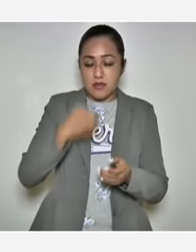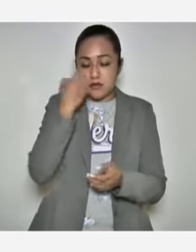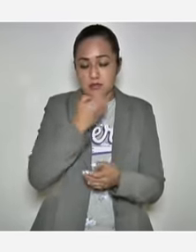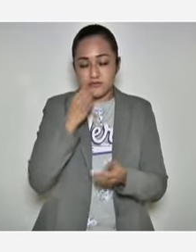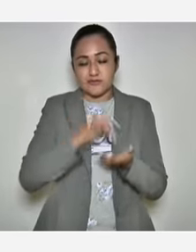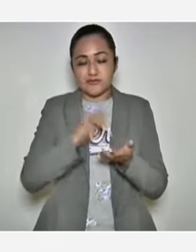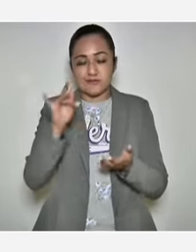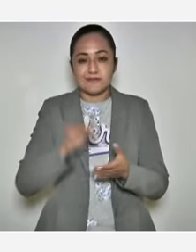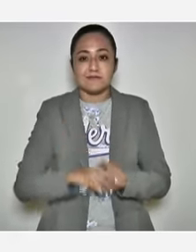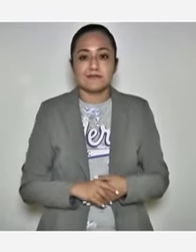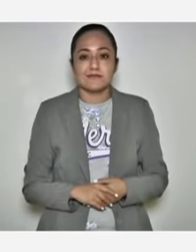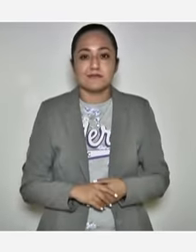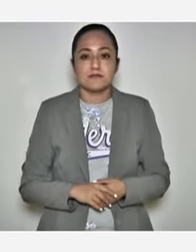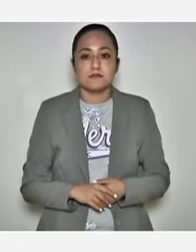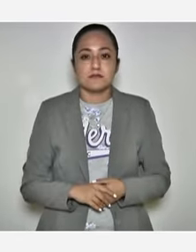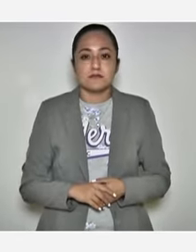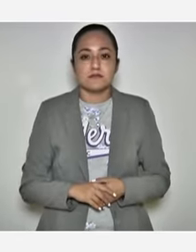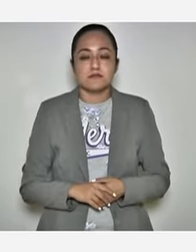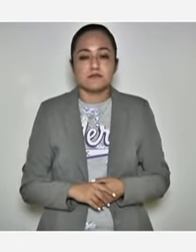gracias.